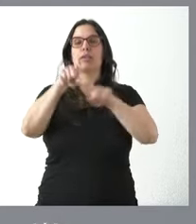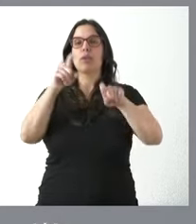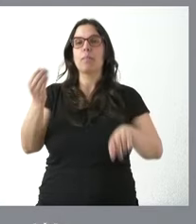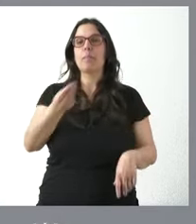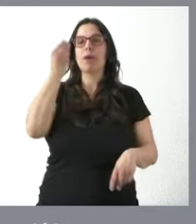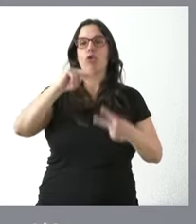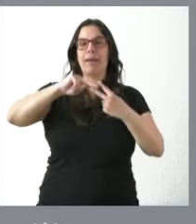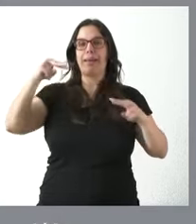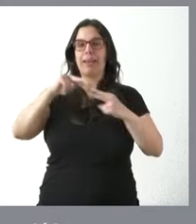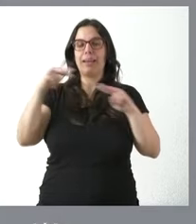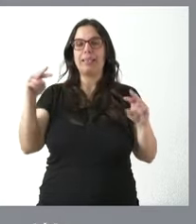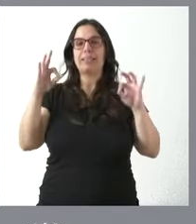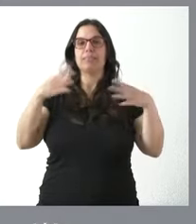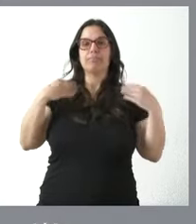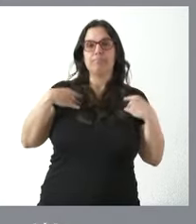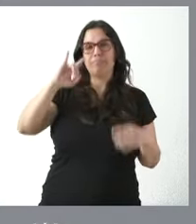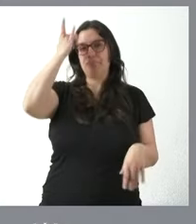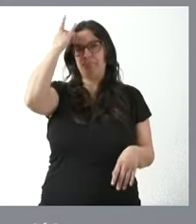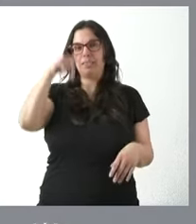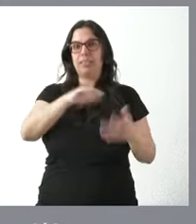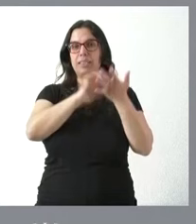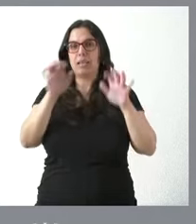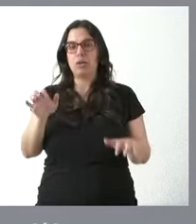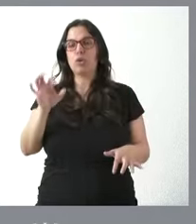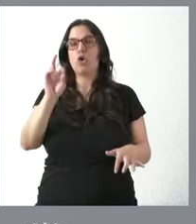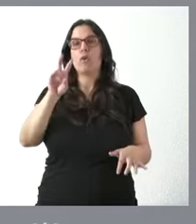Genética de Ovino y Caprino en Castilla y León, Ovigen.